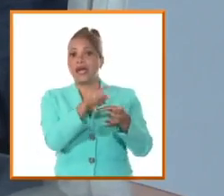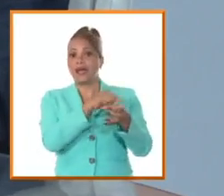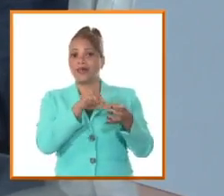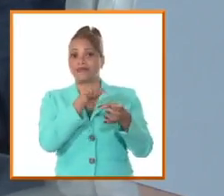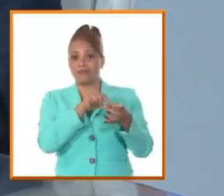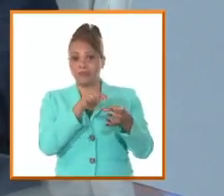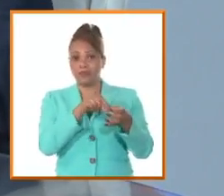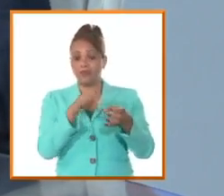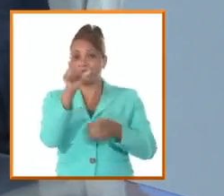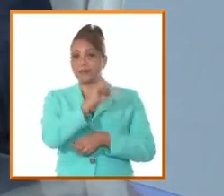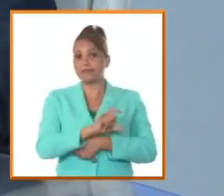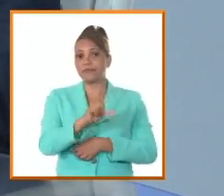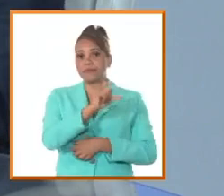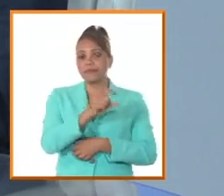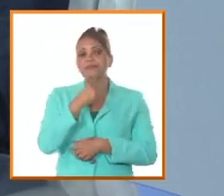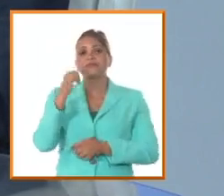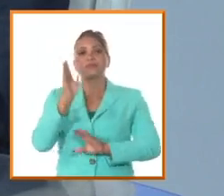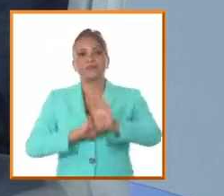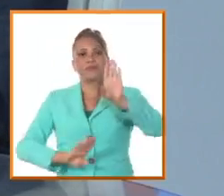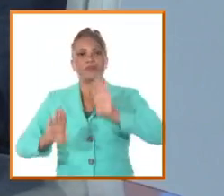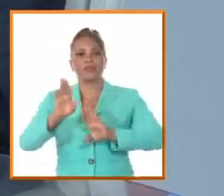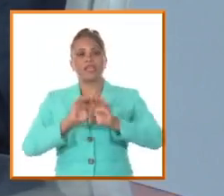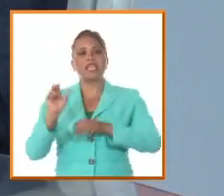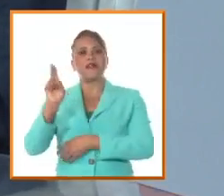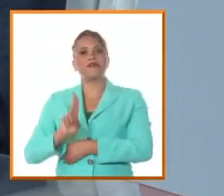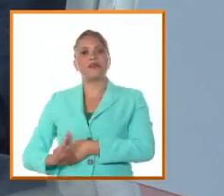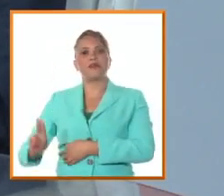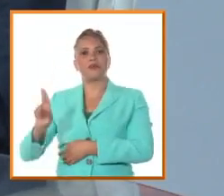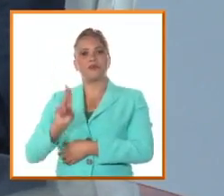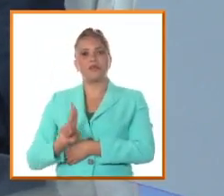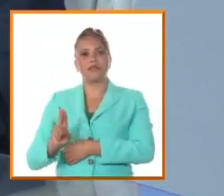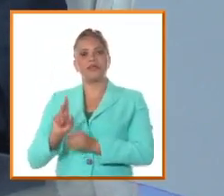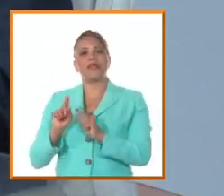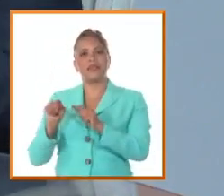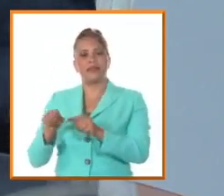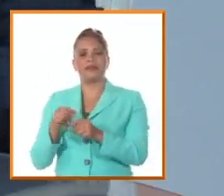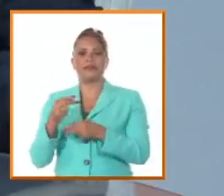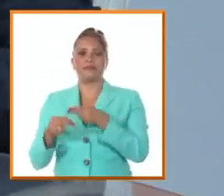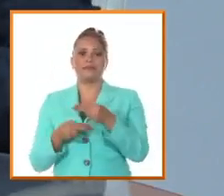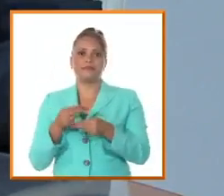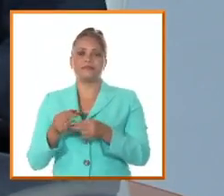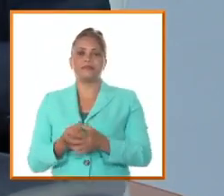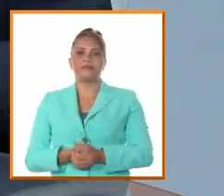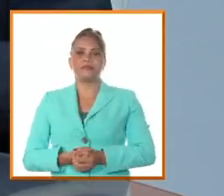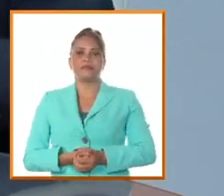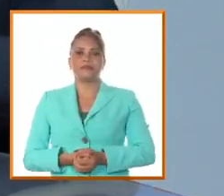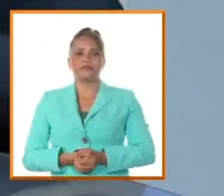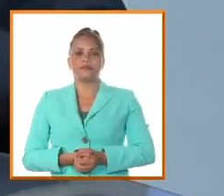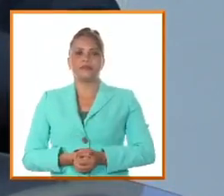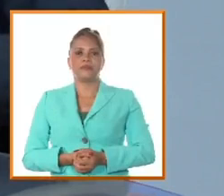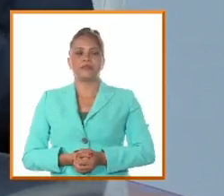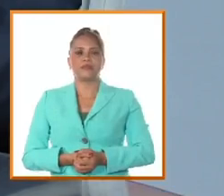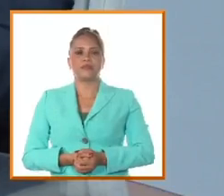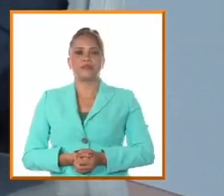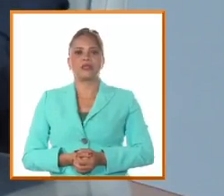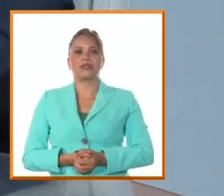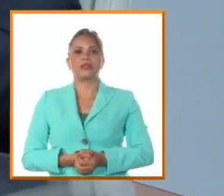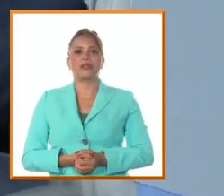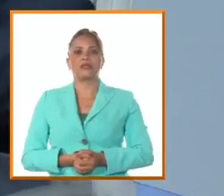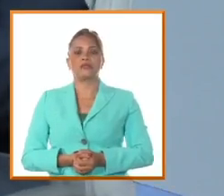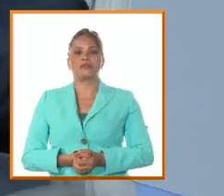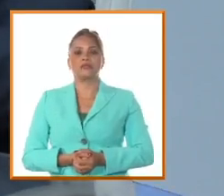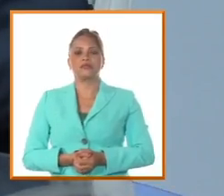la política de las facultades omnímodas que comienzan con el capitán general Miguel Tacón. Entonces, mira, hay un gran